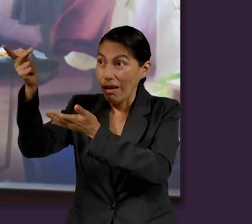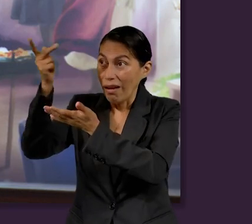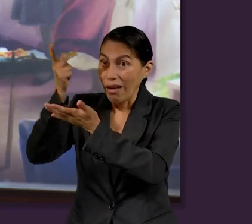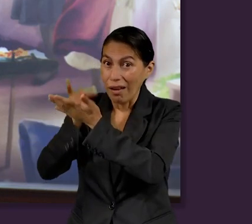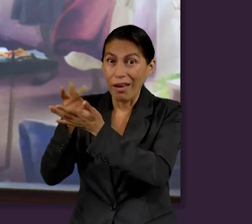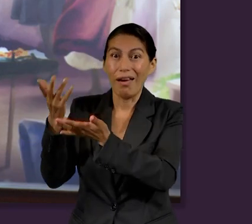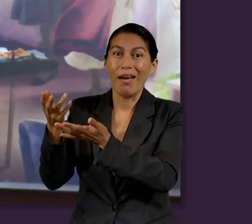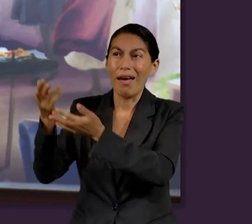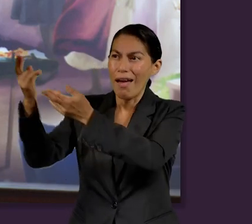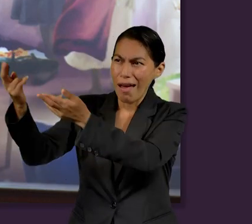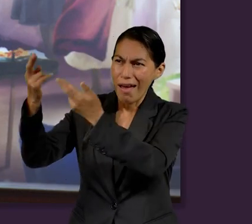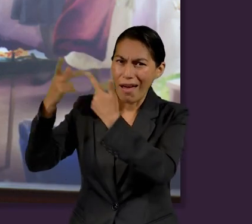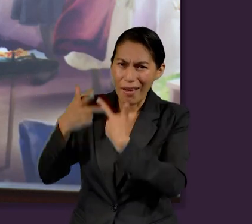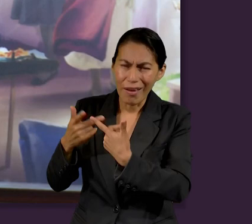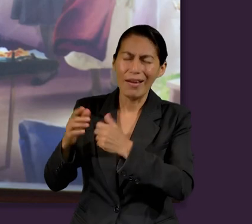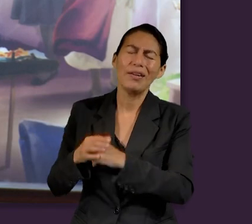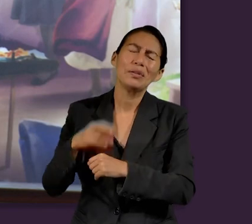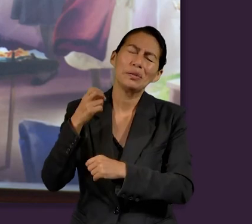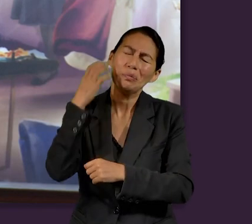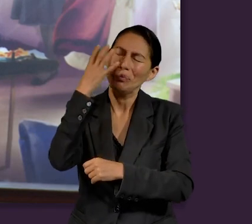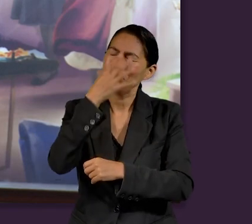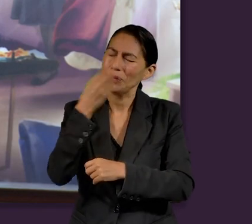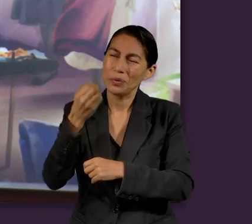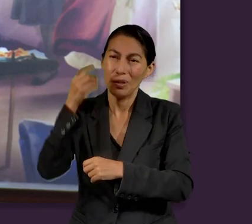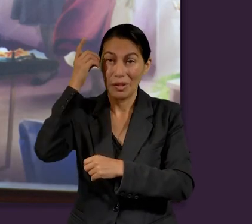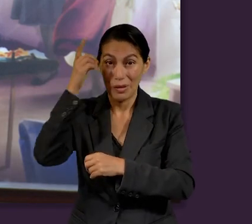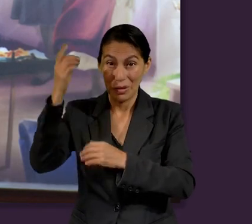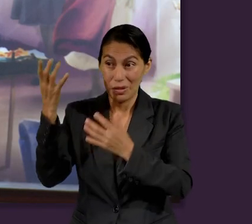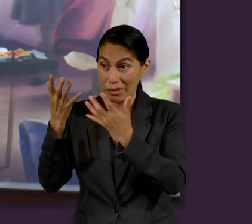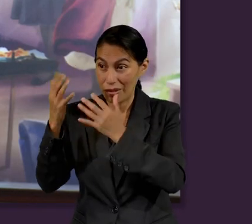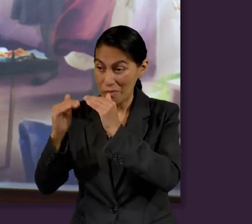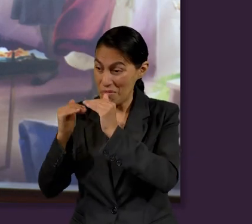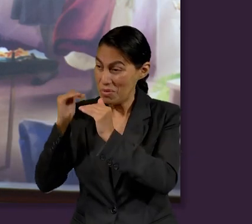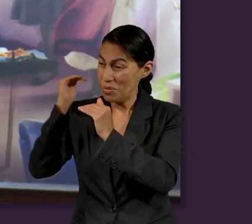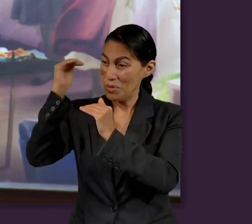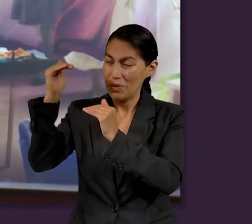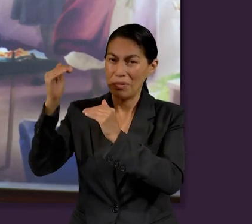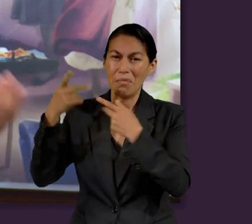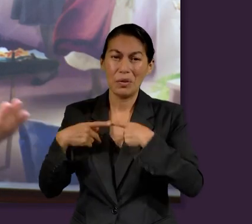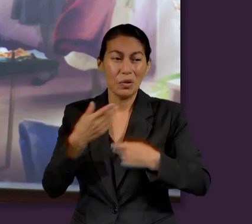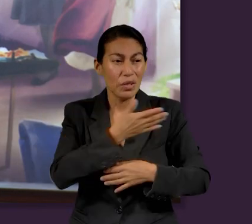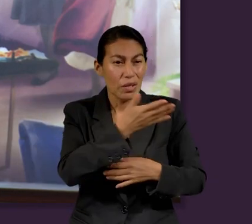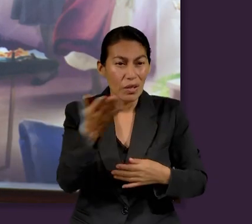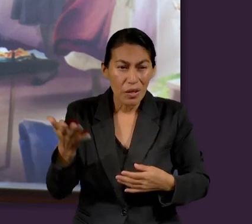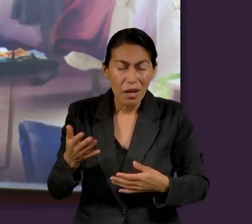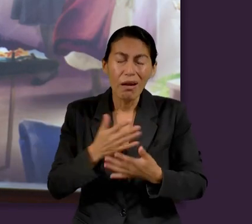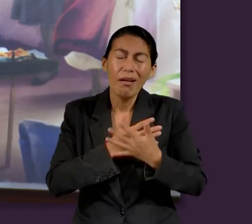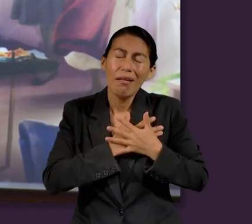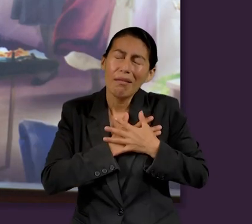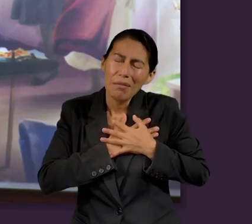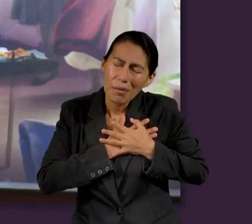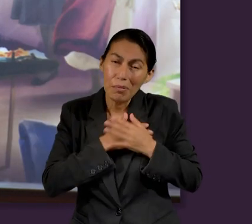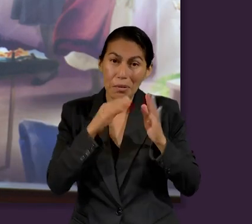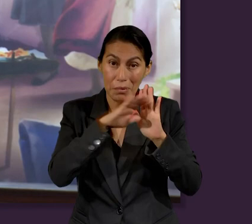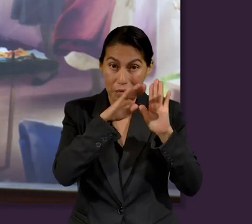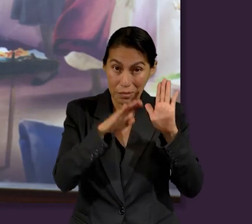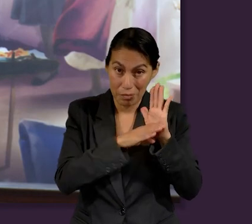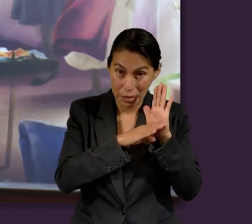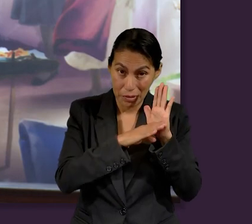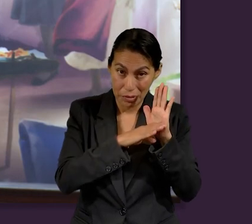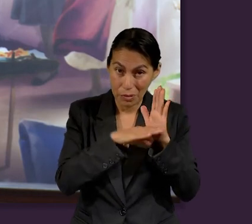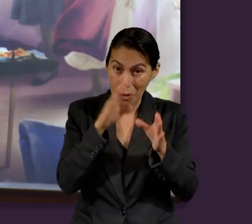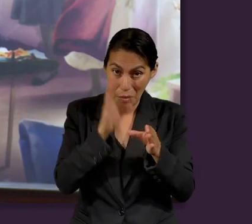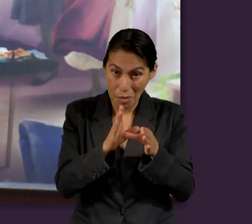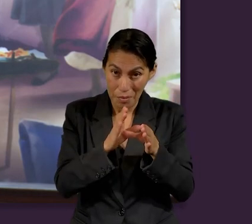tan grande que es. Entonces esta nos decía que es una obra maestra de Dios construida para quienes lo aman y guardan sus mandamientos. Entonces Dios nos